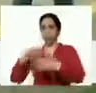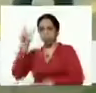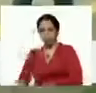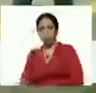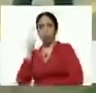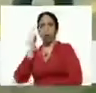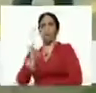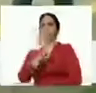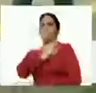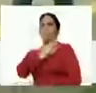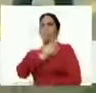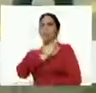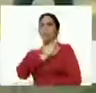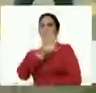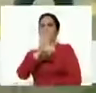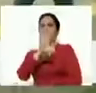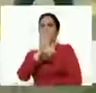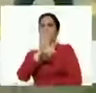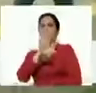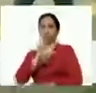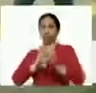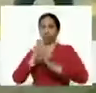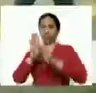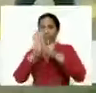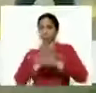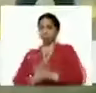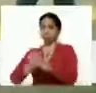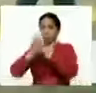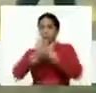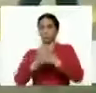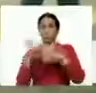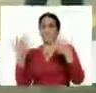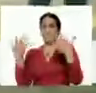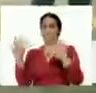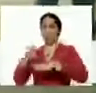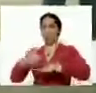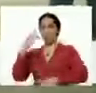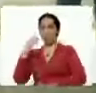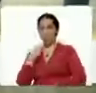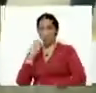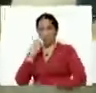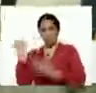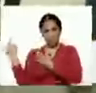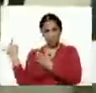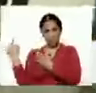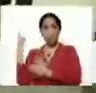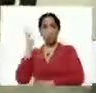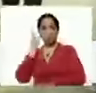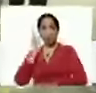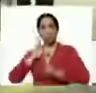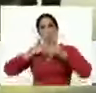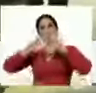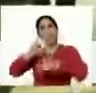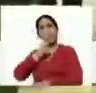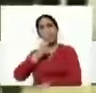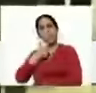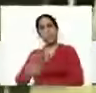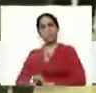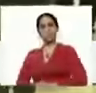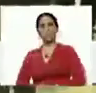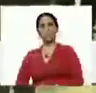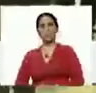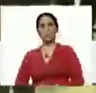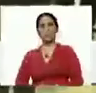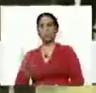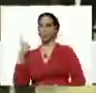mujer de la patria, que ha venido creciendo a la mano del gobierno bolivariano. Se trata de Elvira Chirino, un testimonio hermosísimo que sin duda alguna